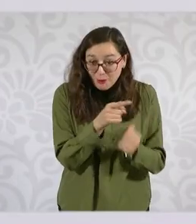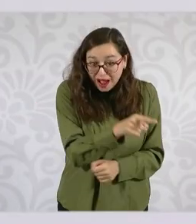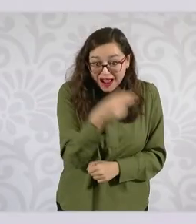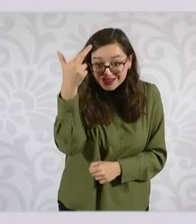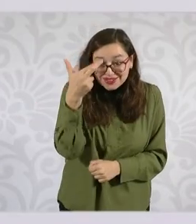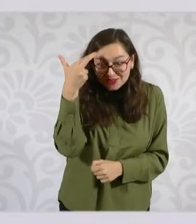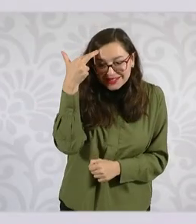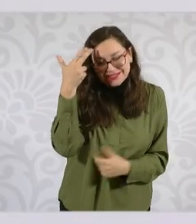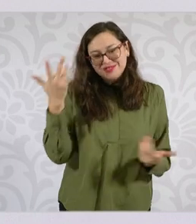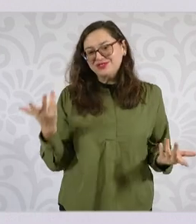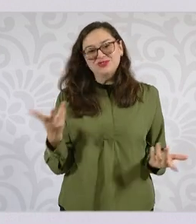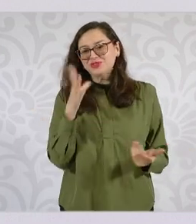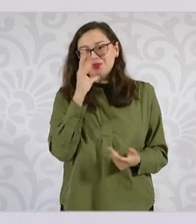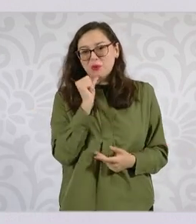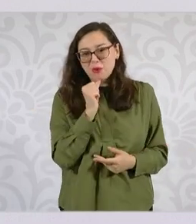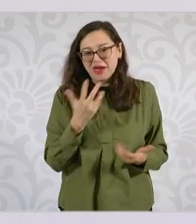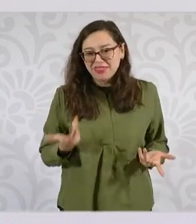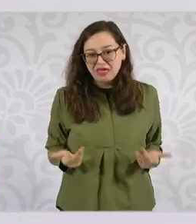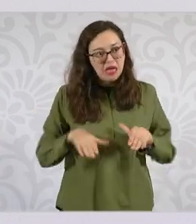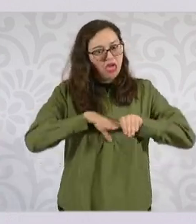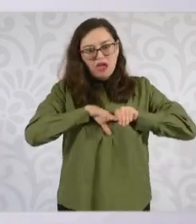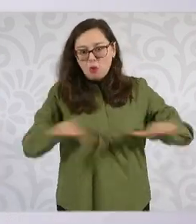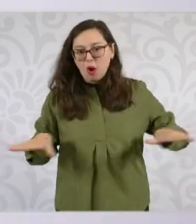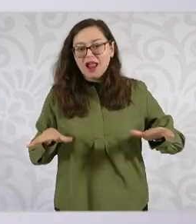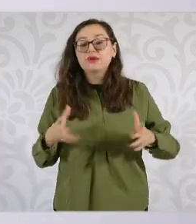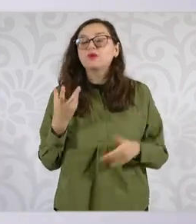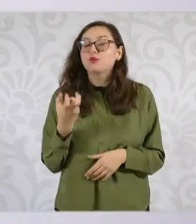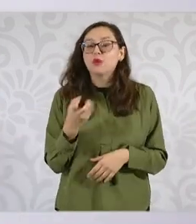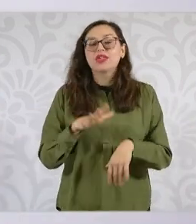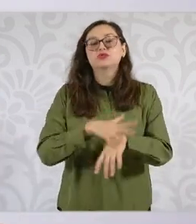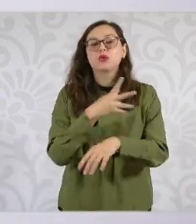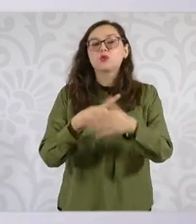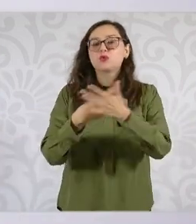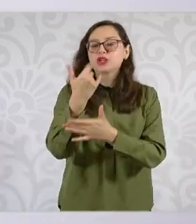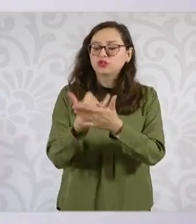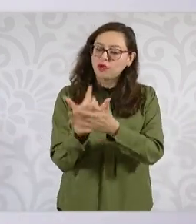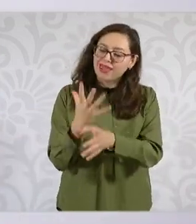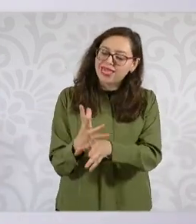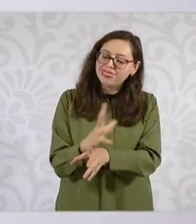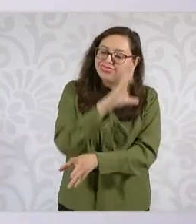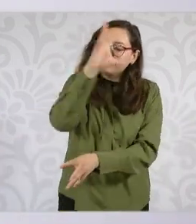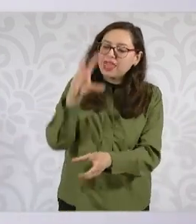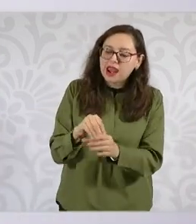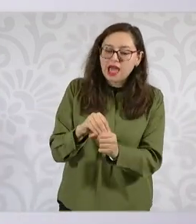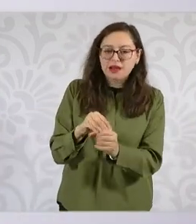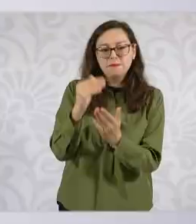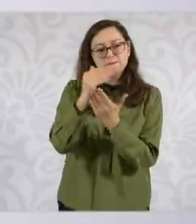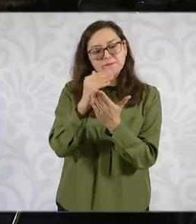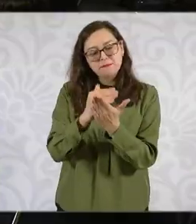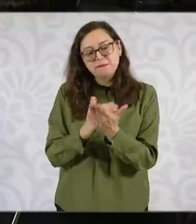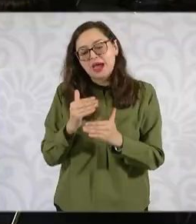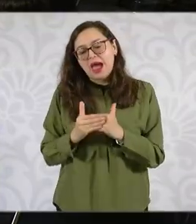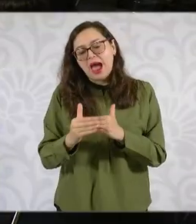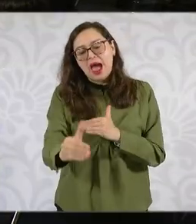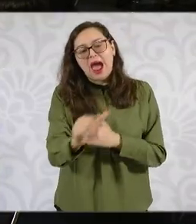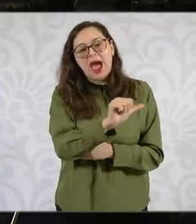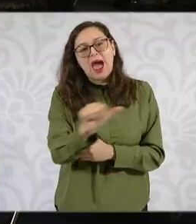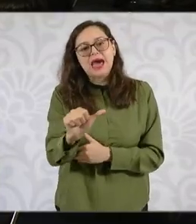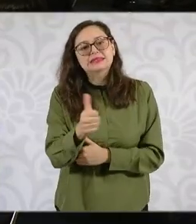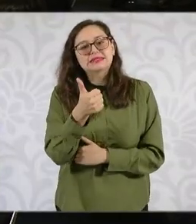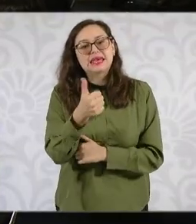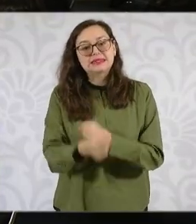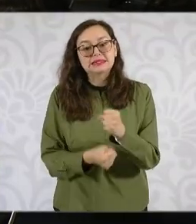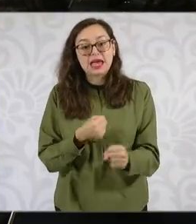igual. Entonces, por eso es el desarrollo del proyecto integral y ya lo vamos a ir presentando y es para los seis años. ¿Y nos